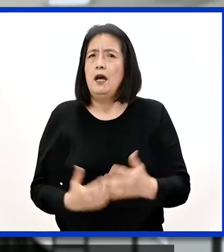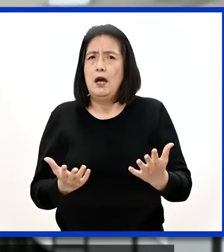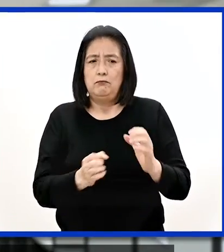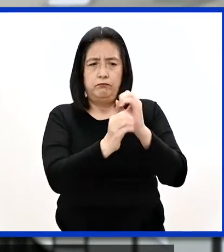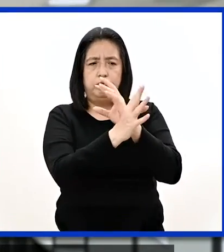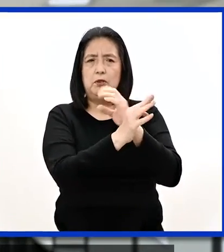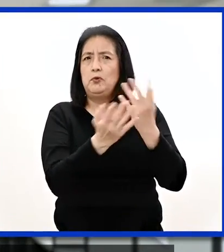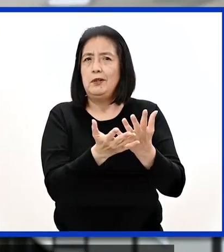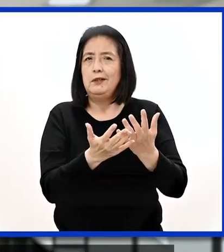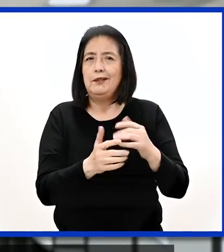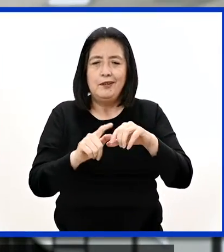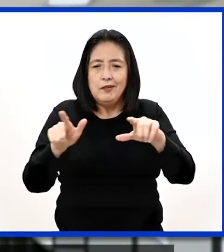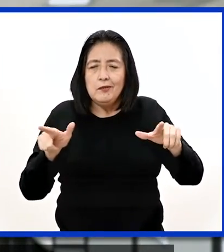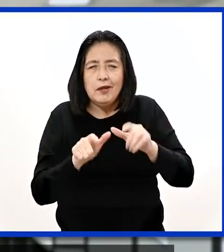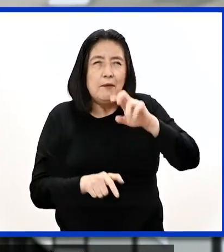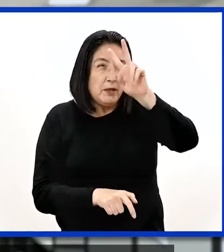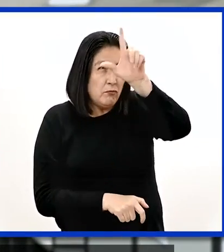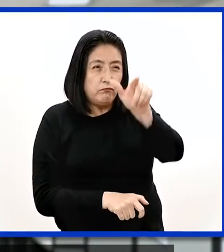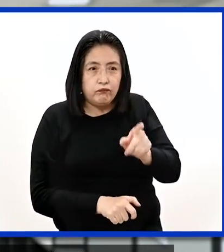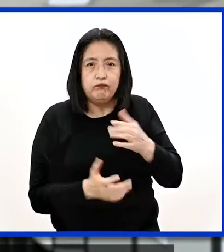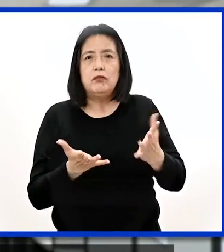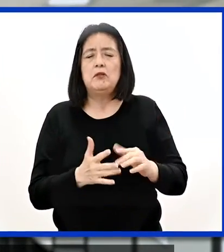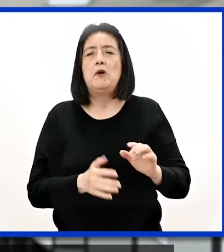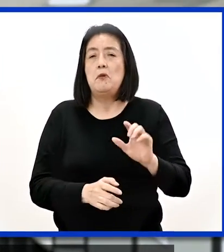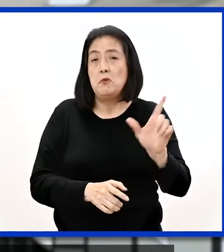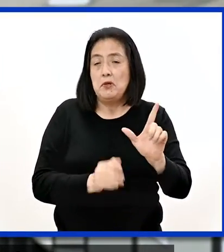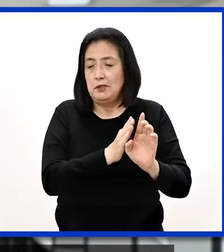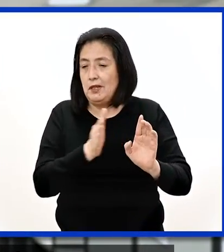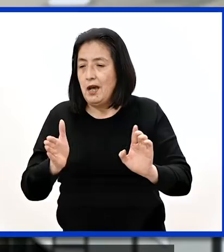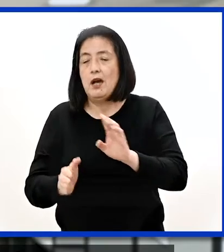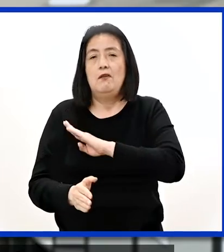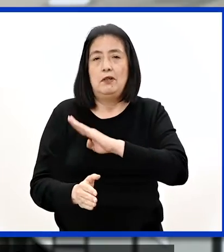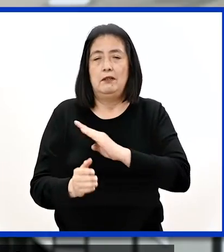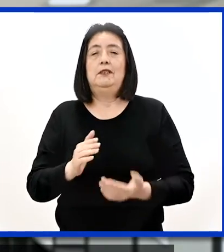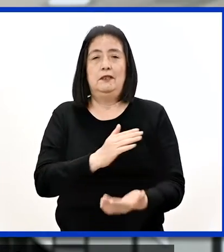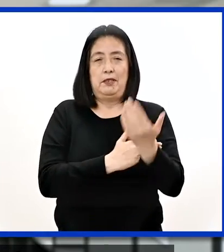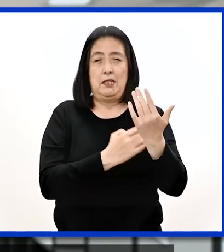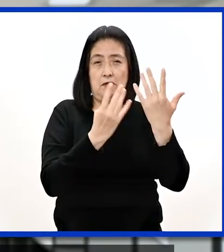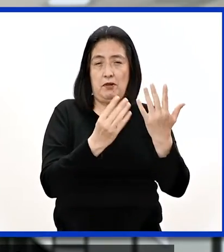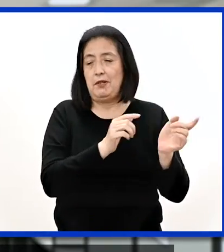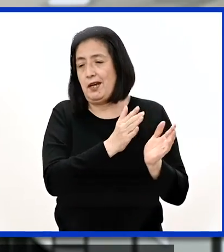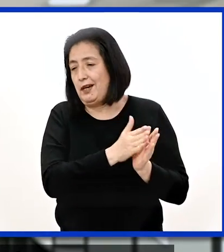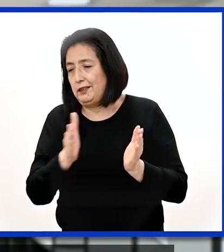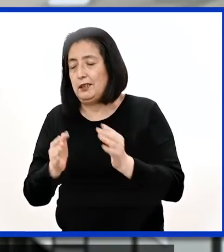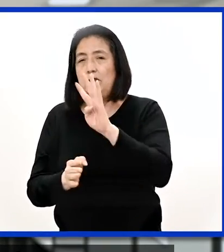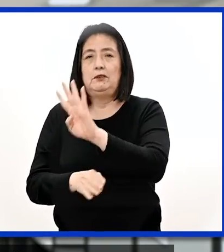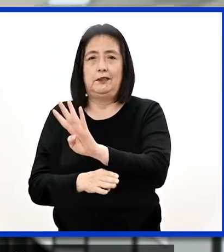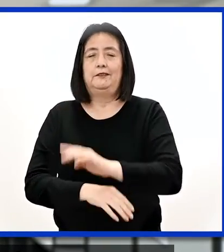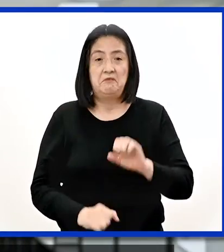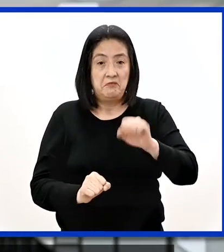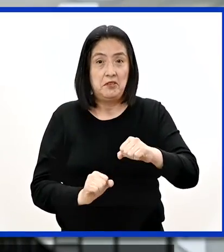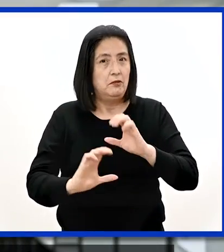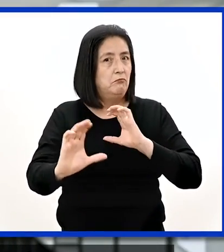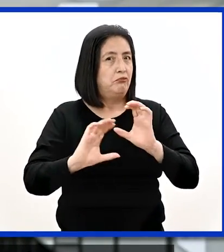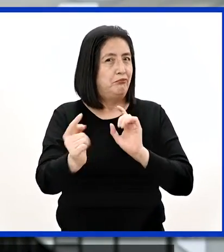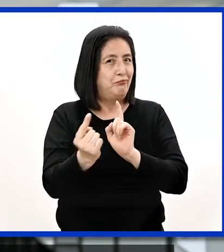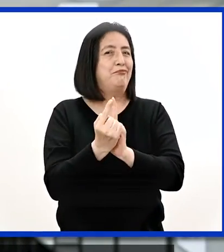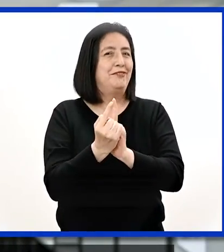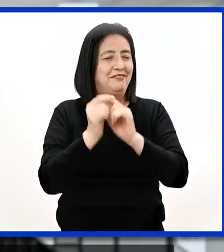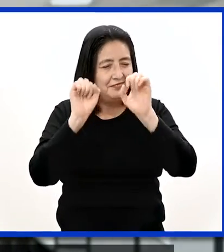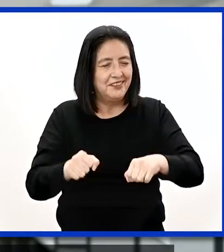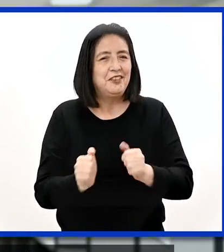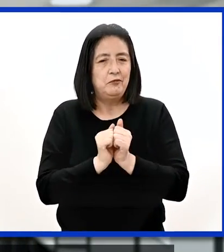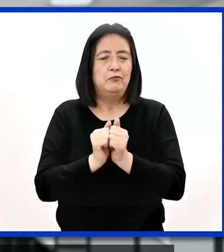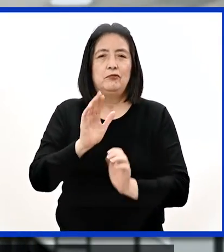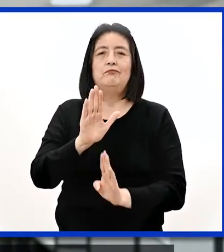la tarde. Y la atención virtual desde cualquier parte del Perú es de lunes a jueves de 9 de la mañana a 4 de la tarde. Si nos comunicamos